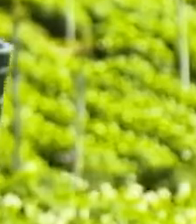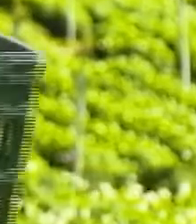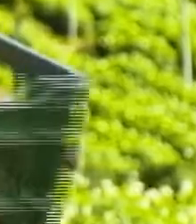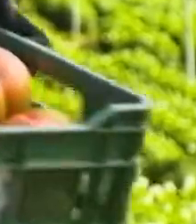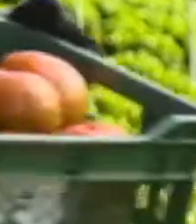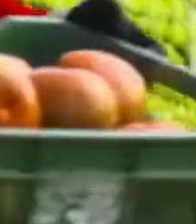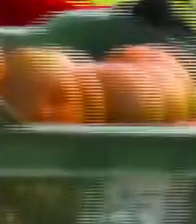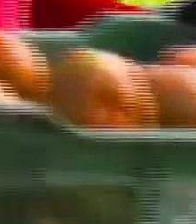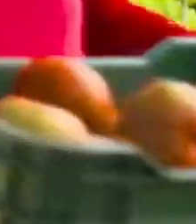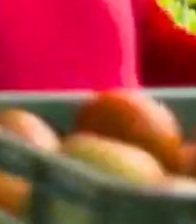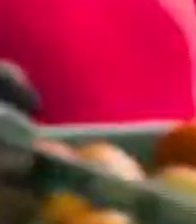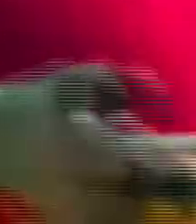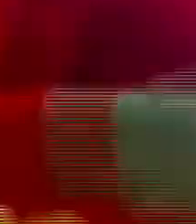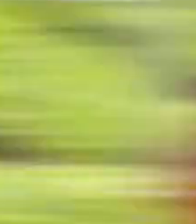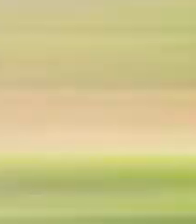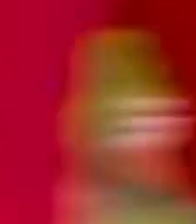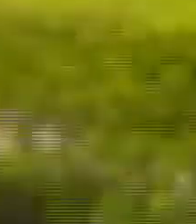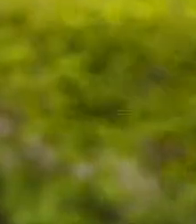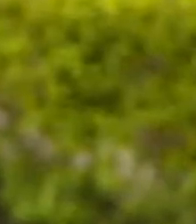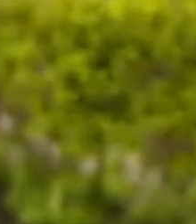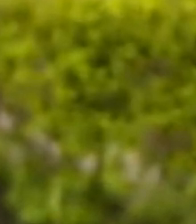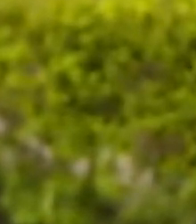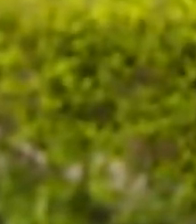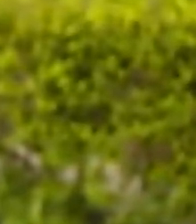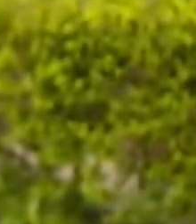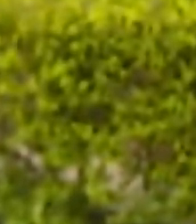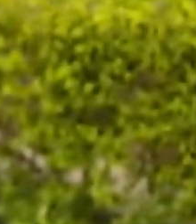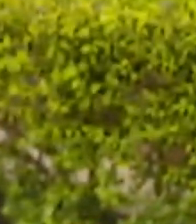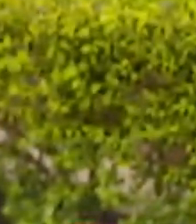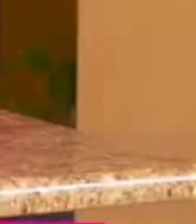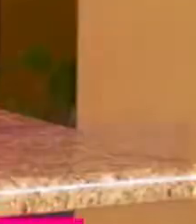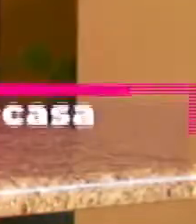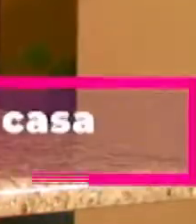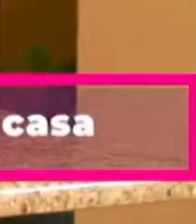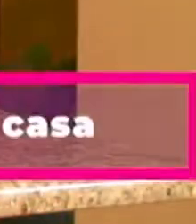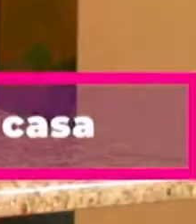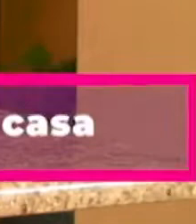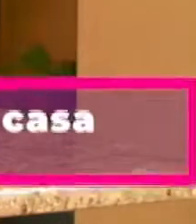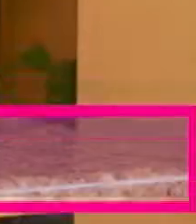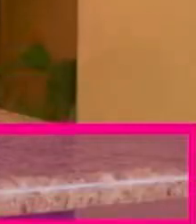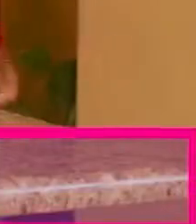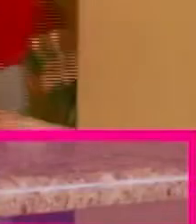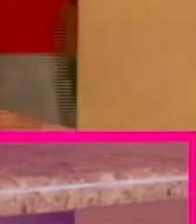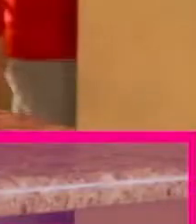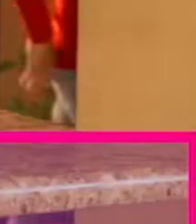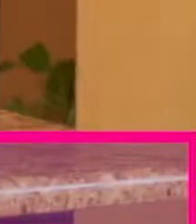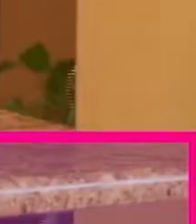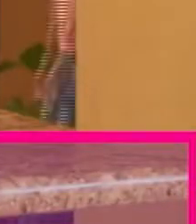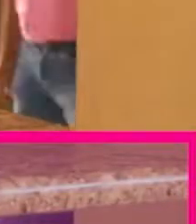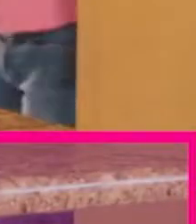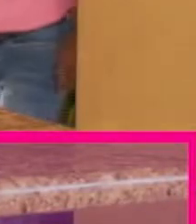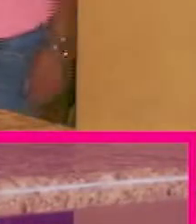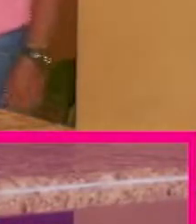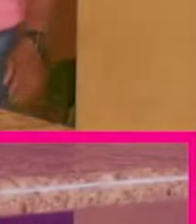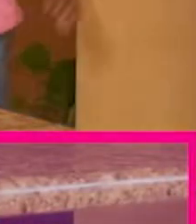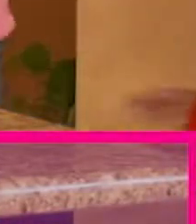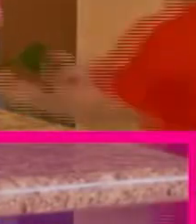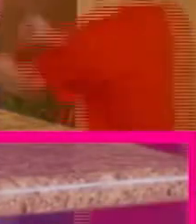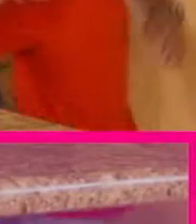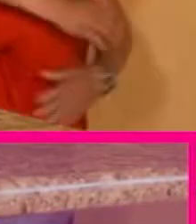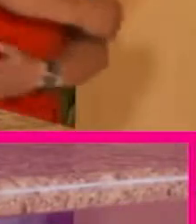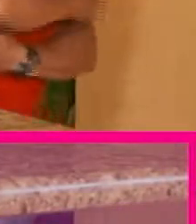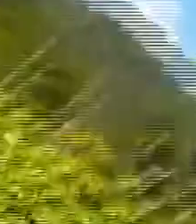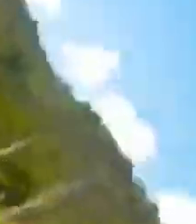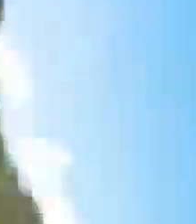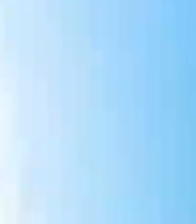Respetar las medidas Contra la COVID-19 Es mi responsabilidad Porque luego Voy a mi casa Con mi familia Yo